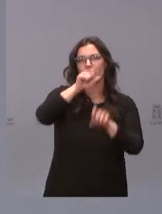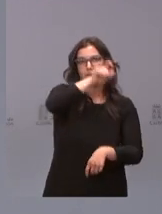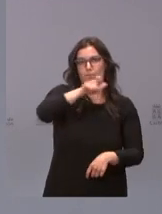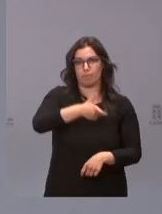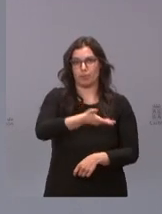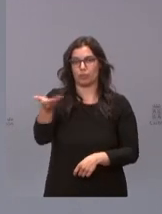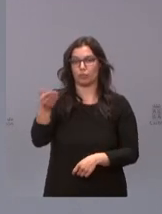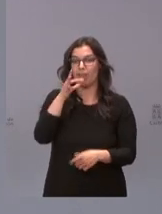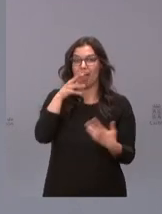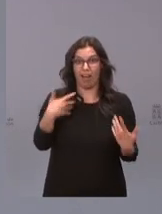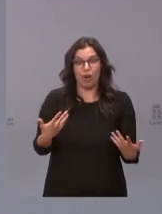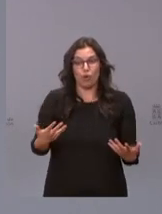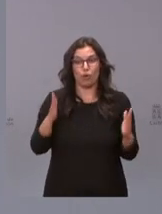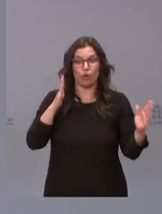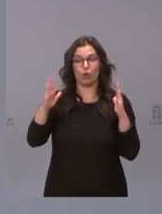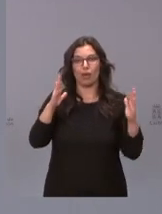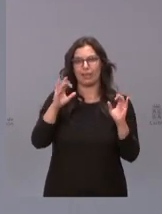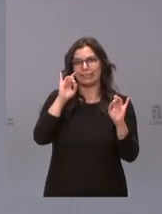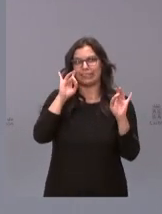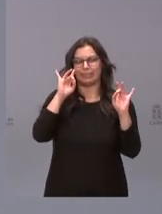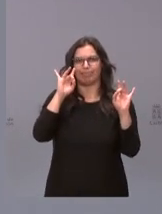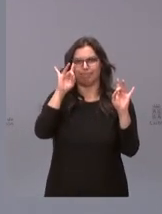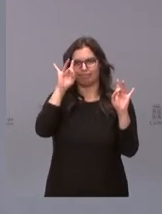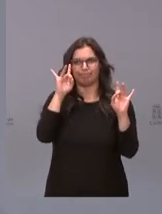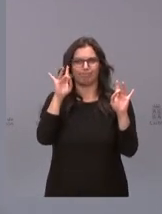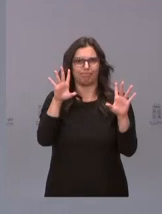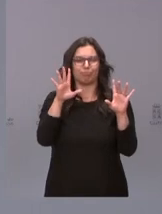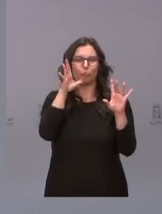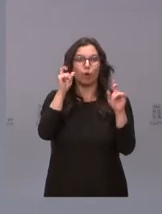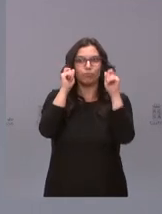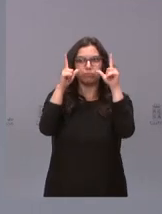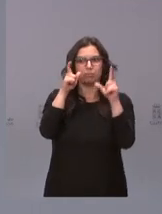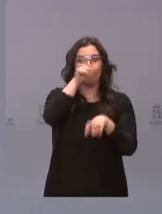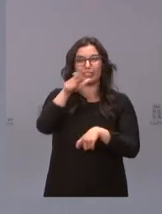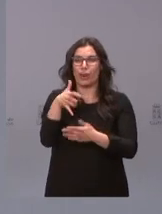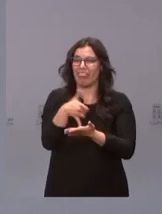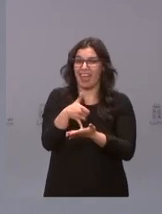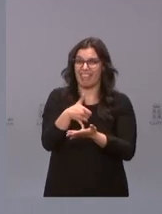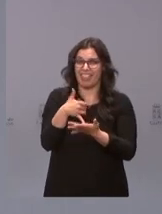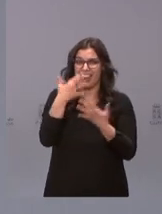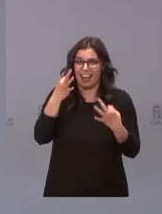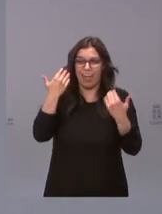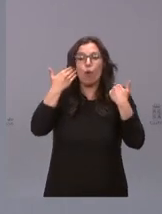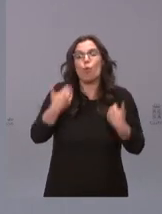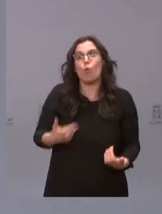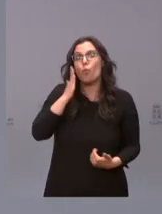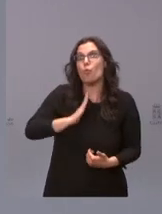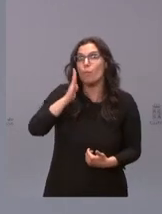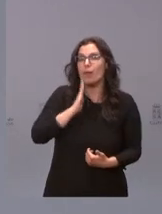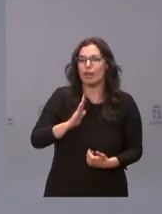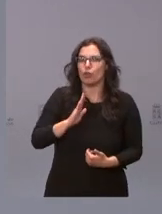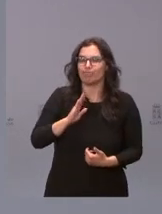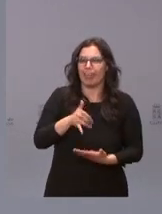nos damos cuenta de la debilidad humana en el mundo en el que vivimos, buscar la protección de las